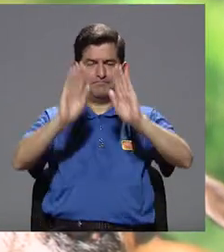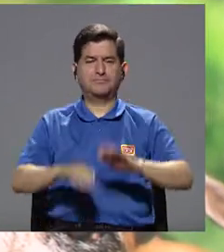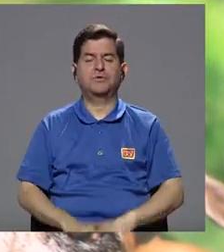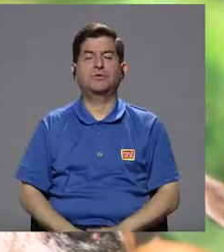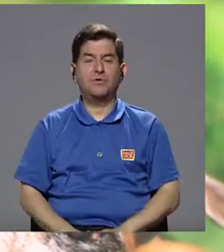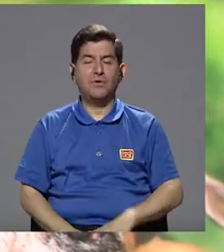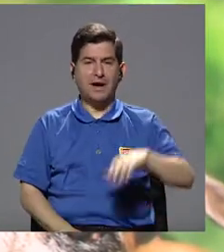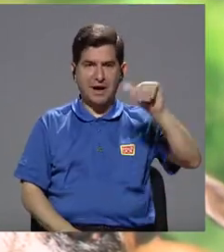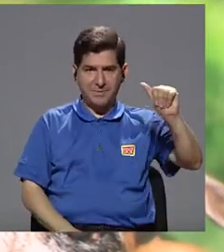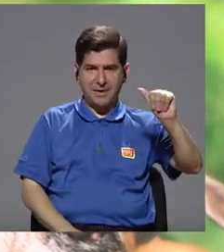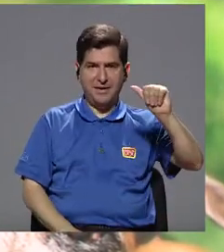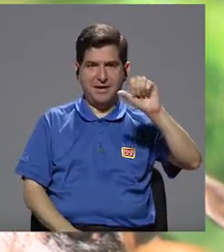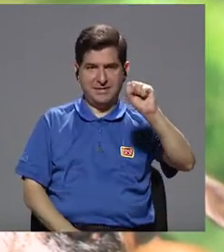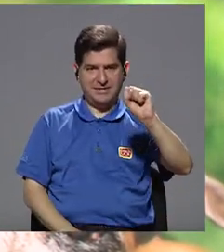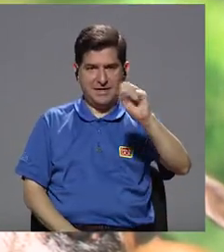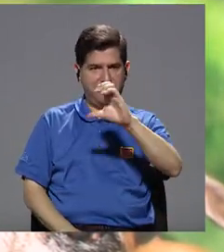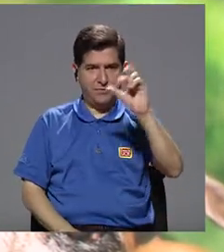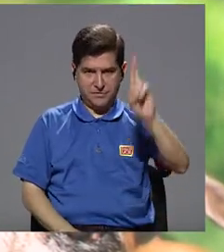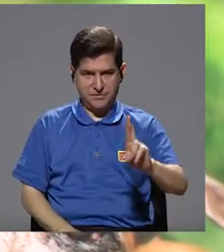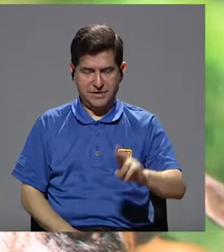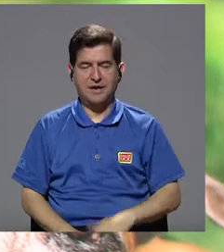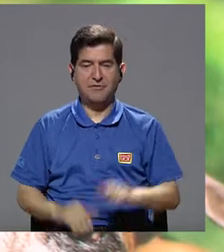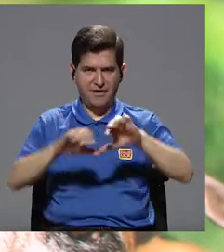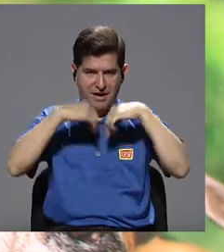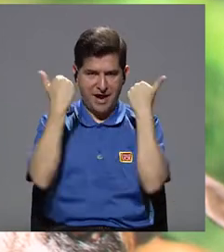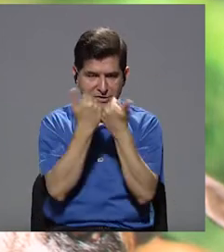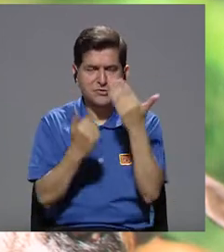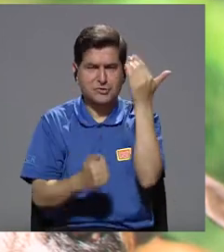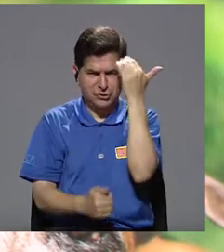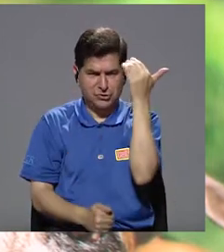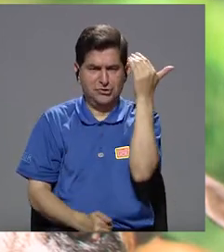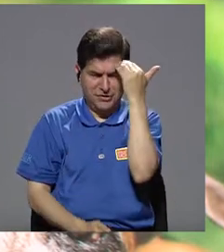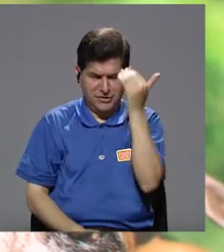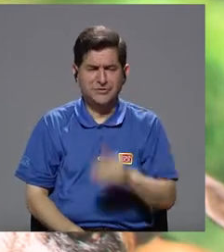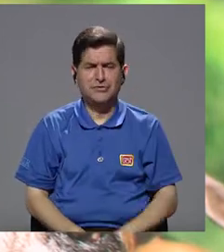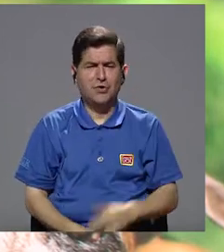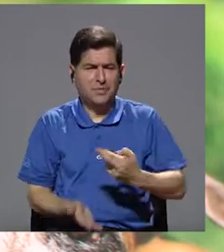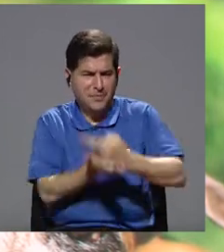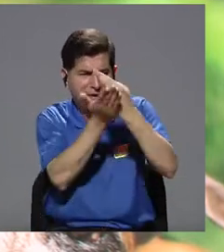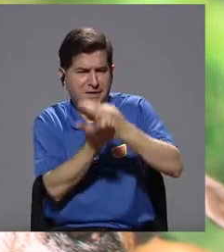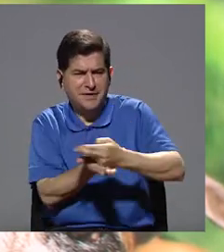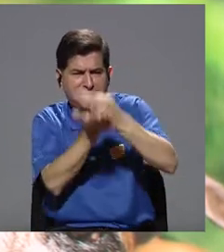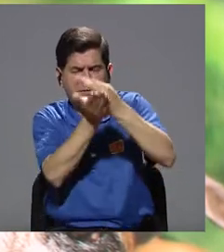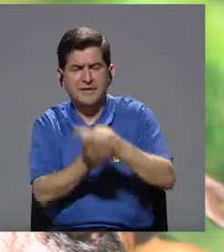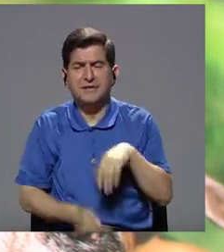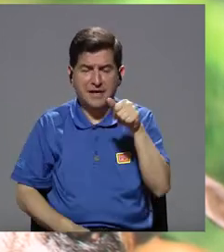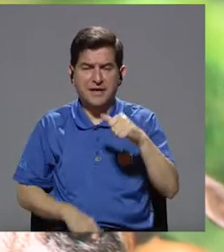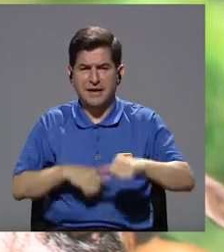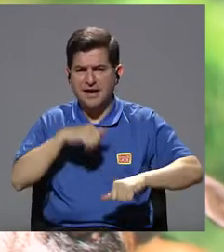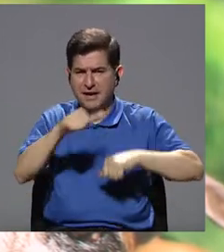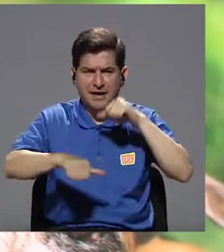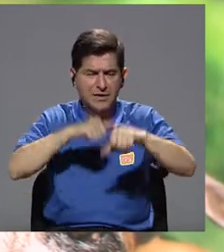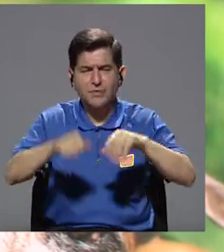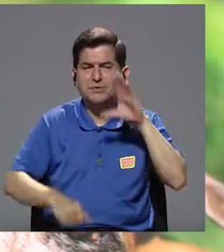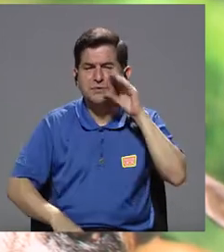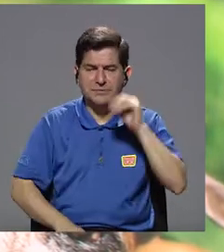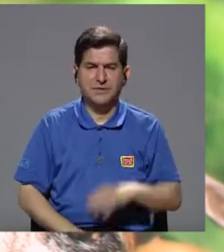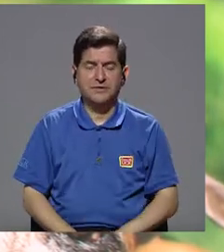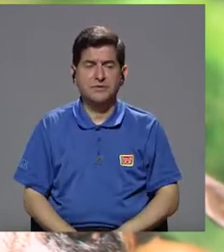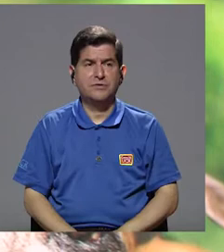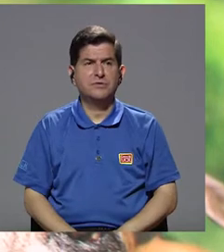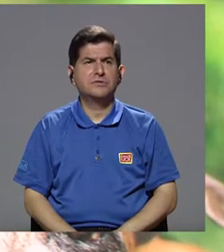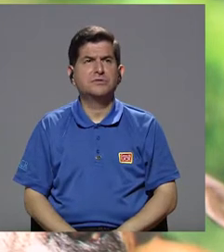alianza maravillosa con esta asociación American Stafford Costa Rica, que es la que tiene el conocimiento y la que se ha encargado de rehabilitar estos perros de pelea.